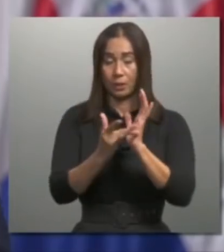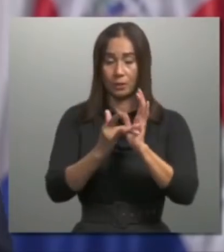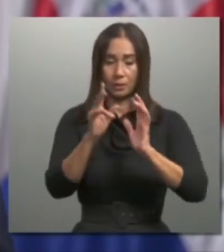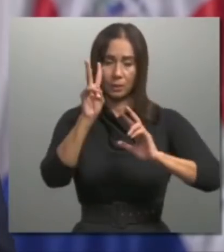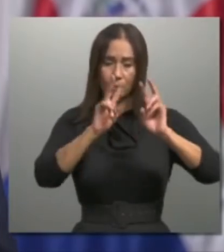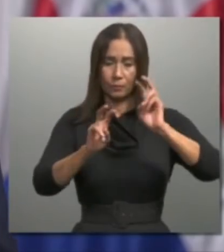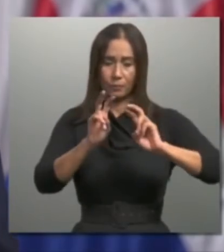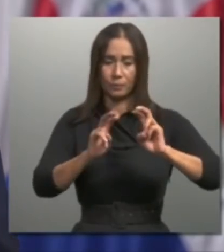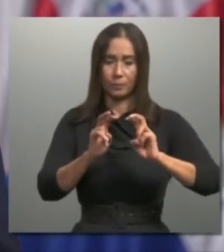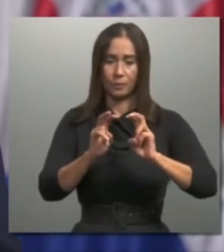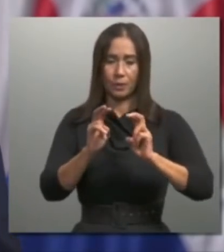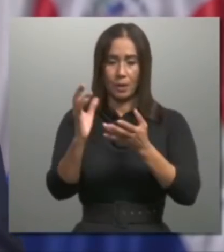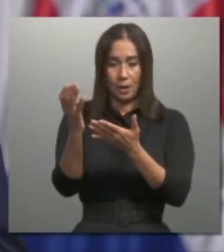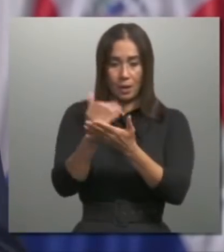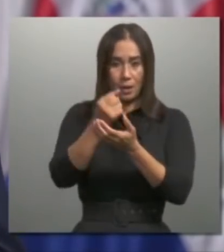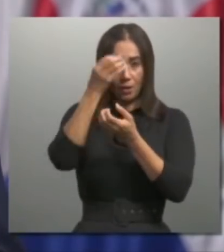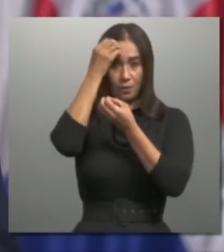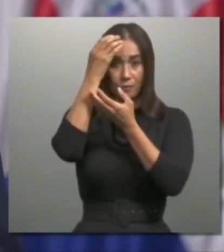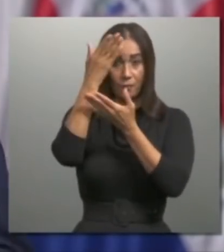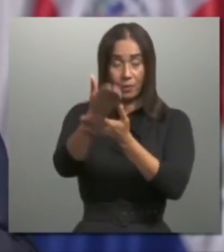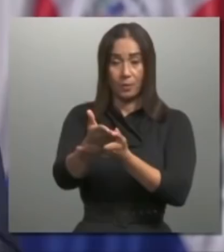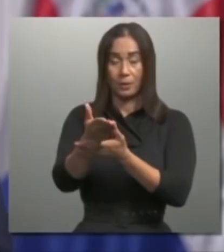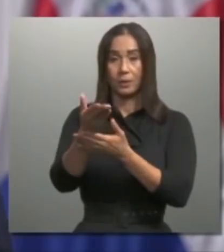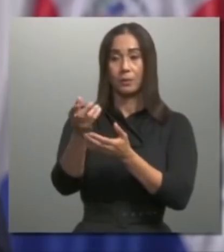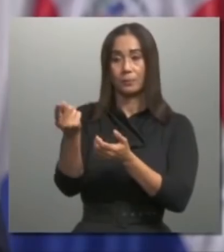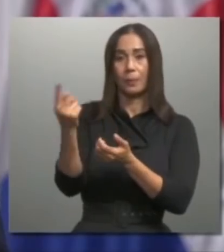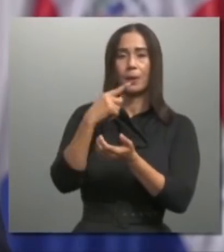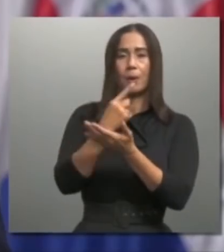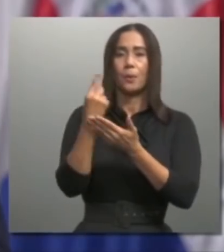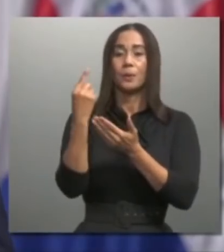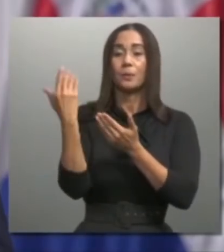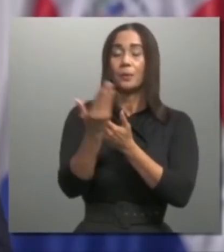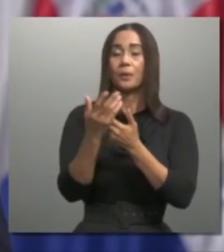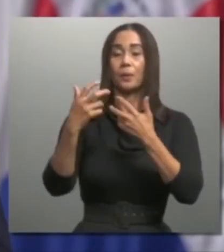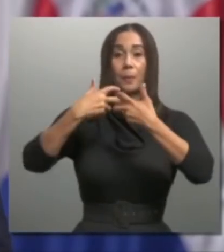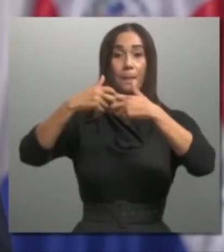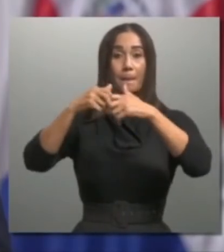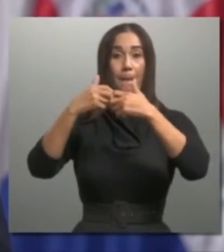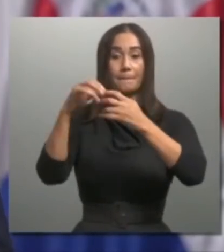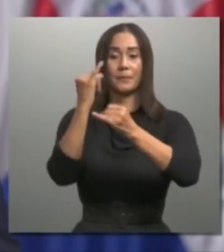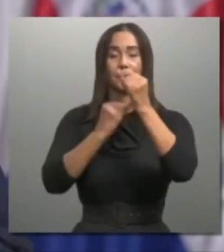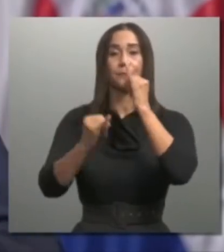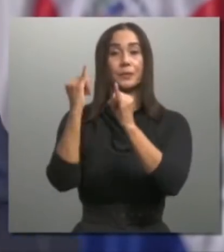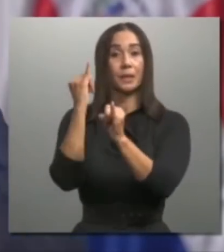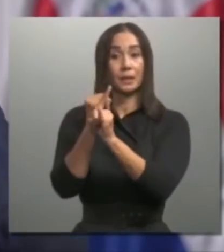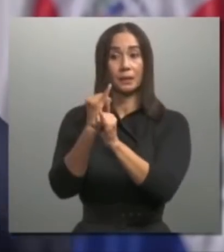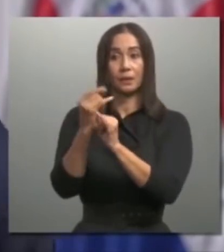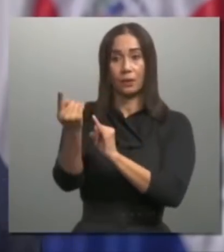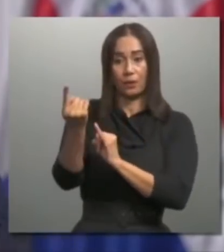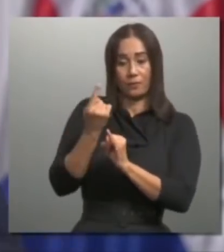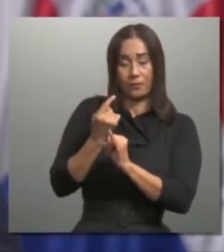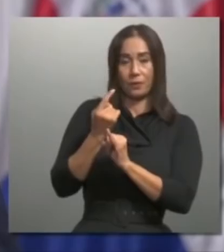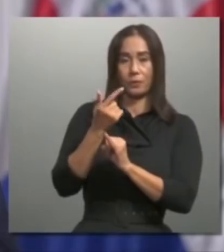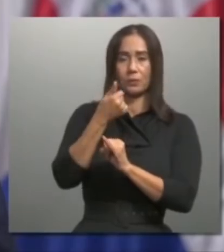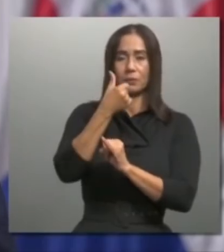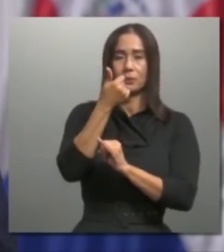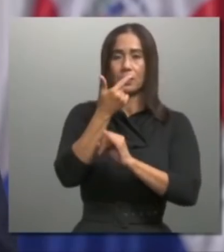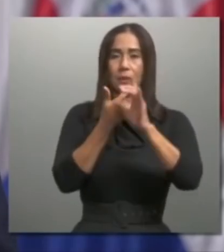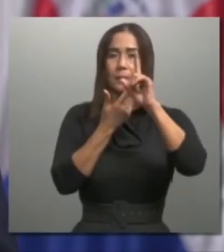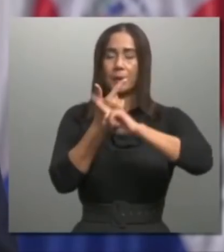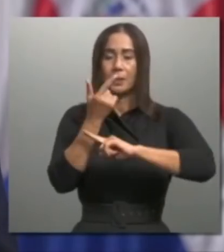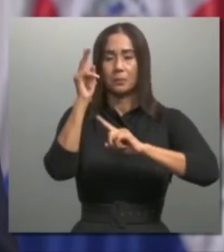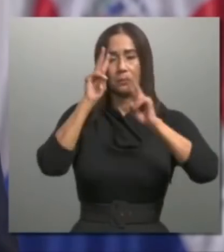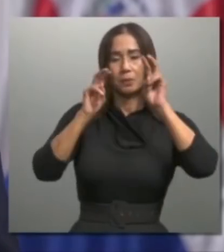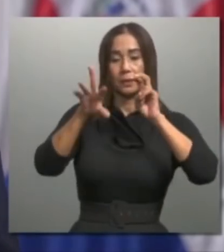les informamos que en los próximos días, una empresa internacional, cuyo contrato se adjudicó después de casi 10 meses de varias